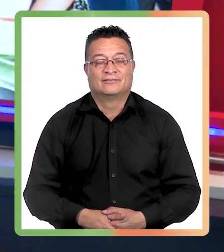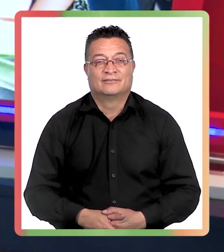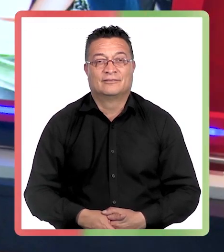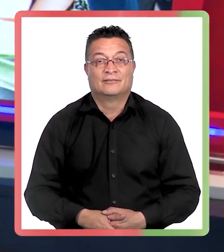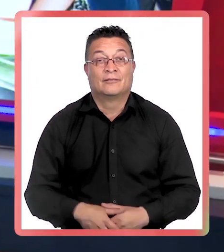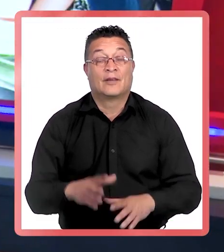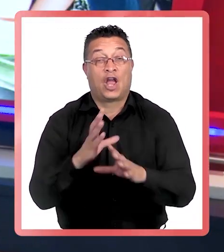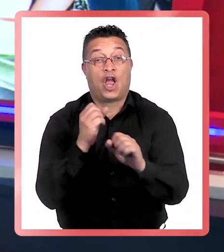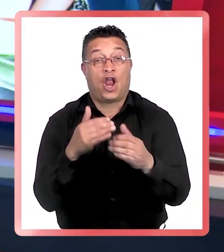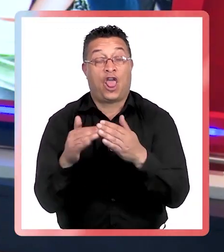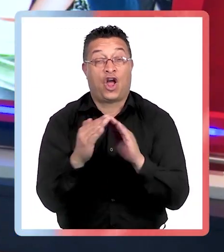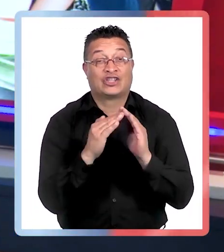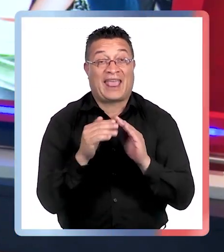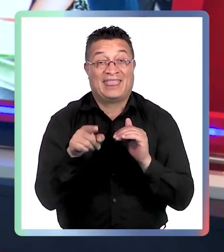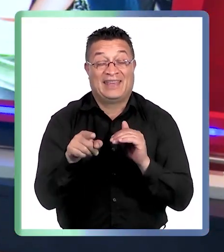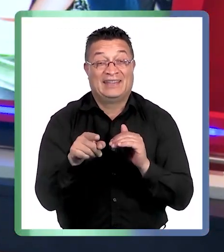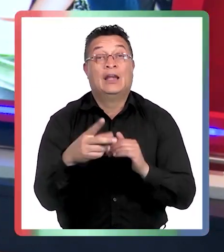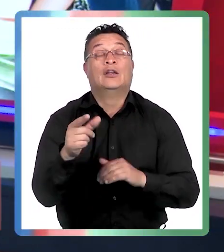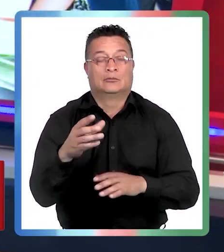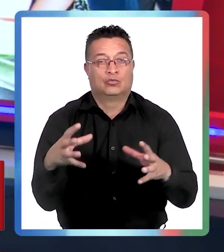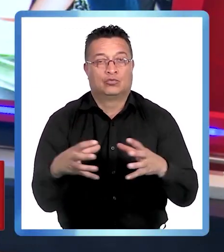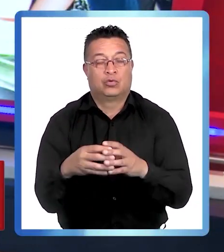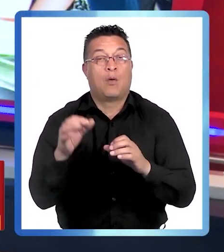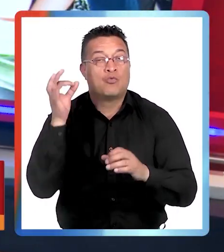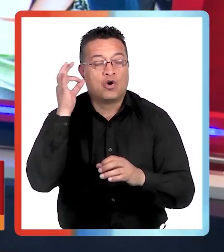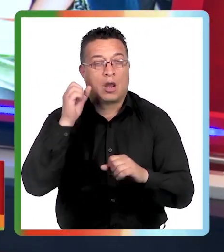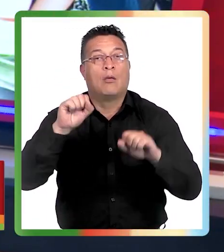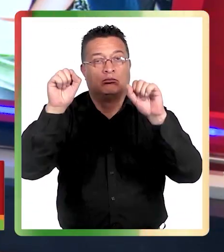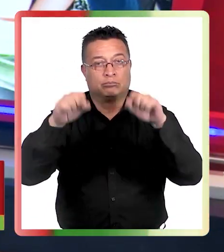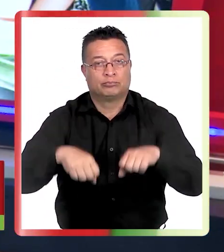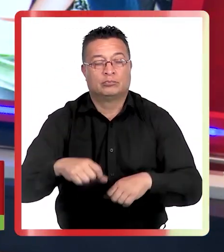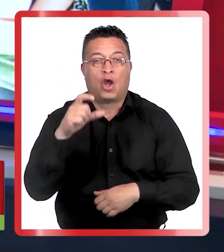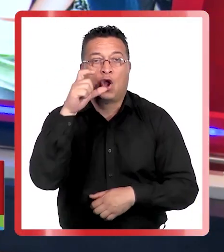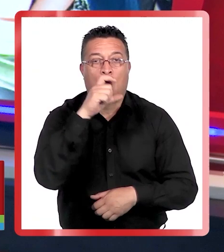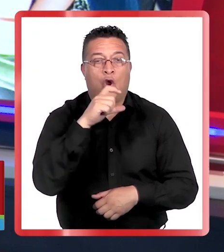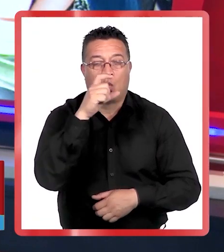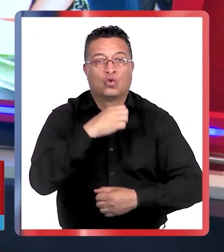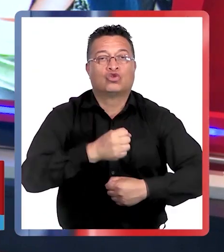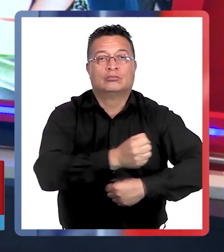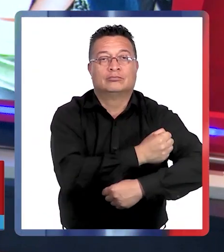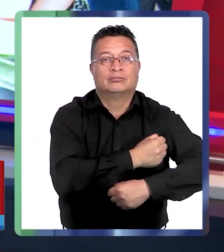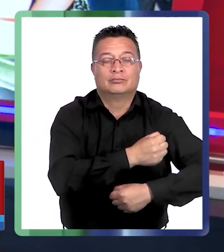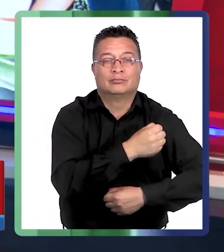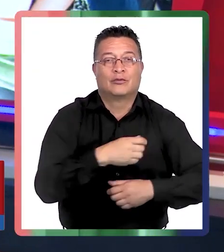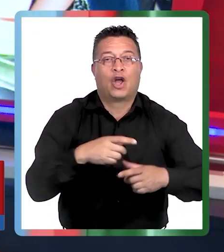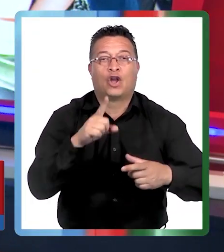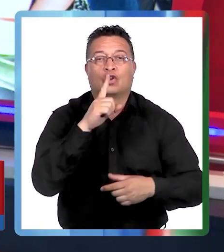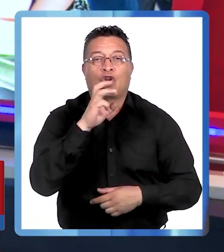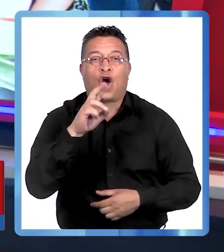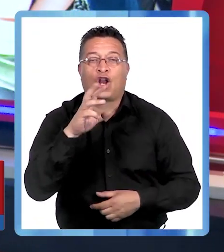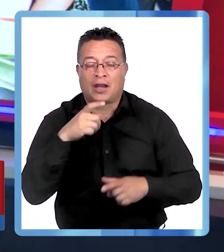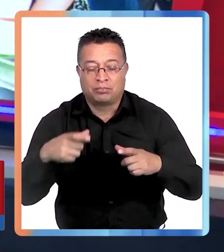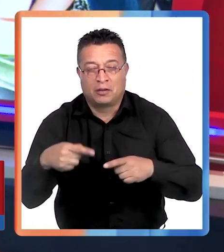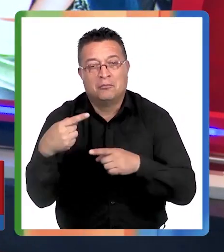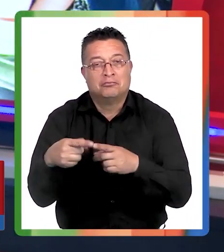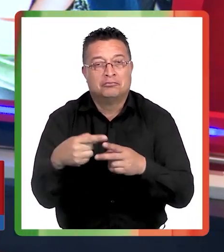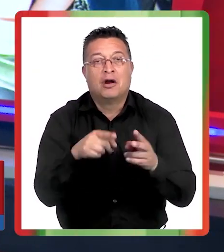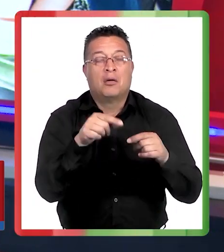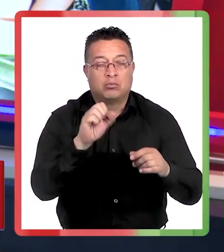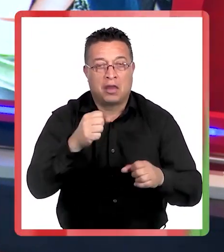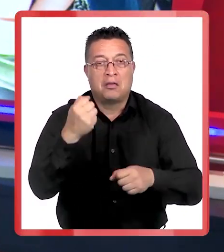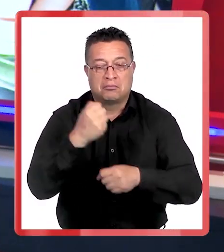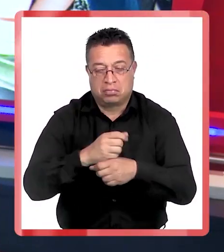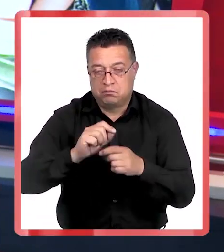En los Andes, un grupo de mujeres aprobó con éxito un curso de repostería que les va a permitir, por ejemplo, iniciar un